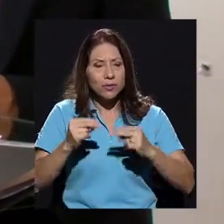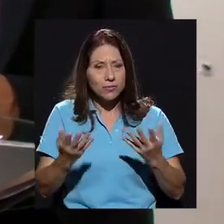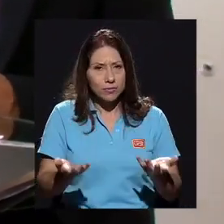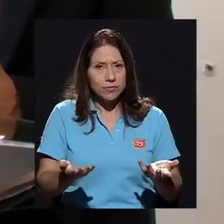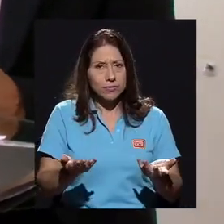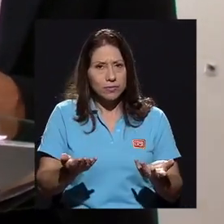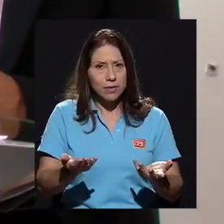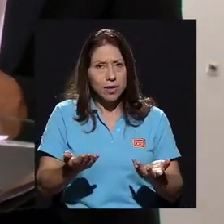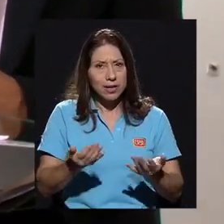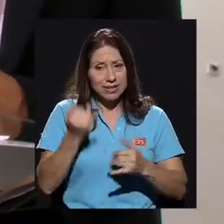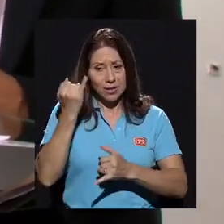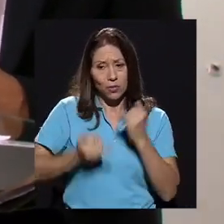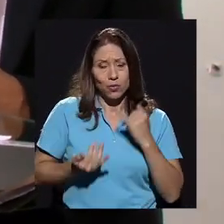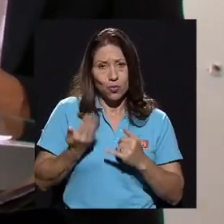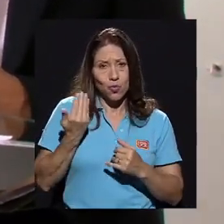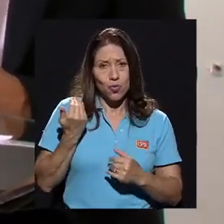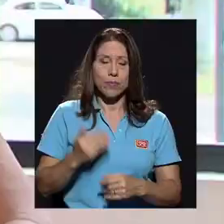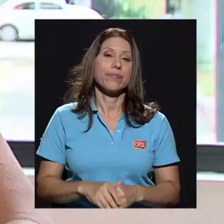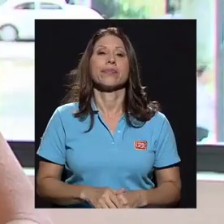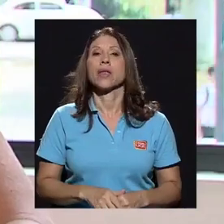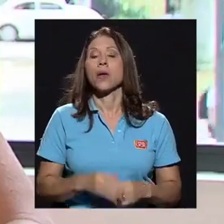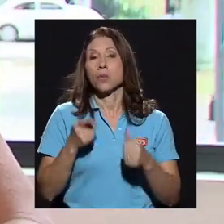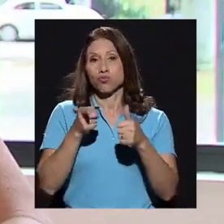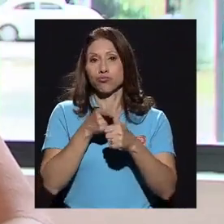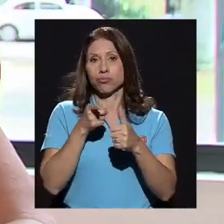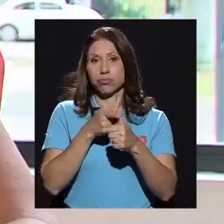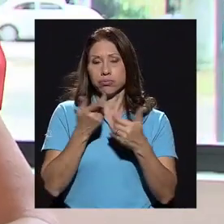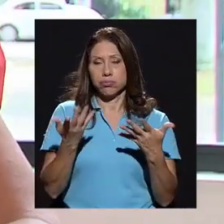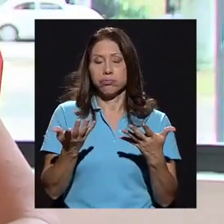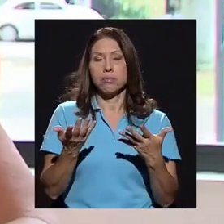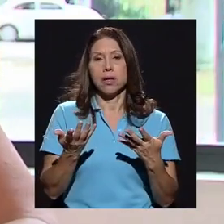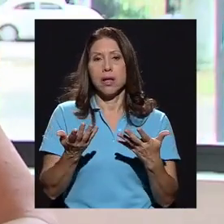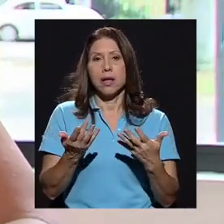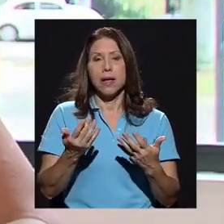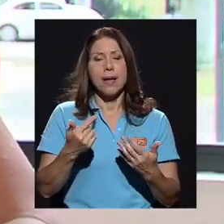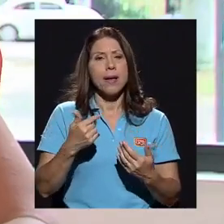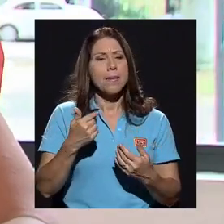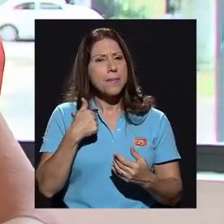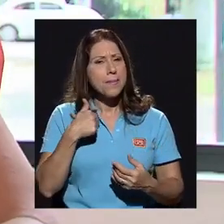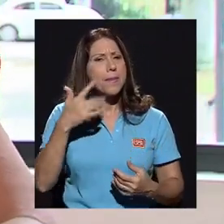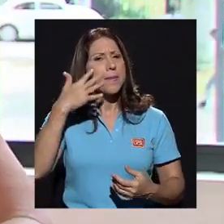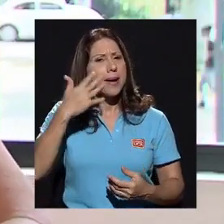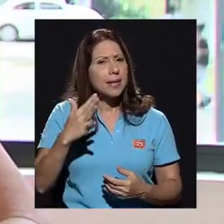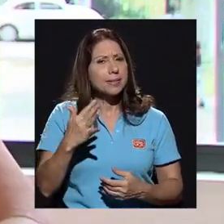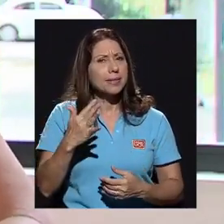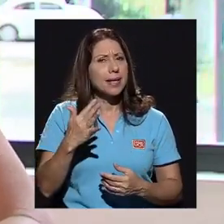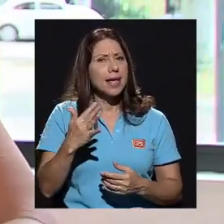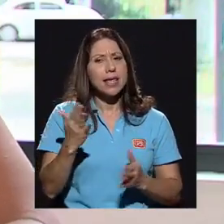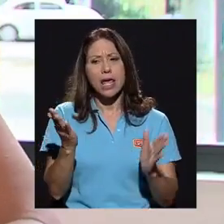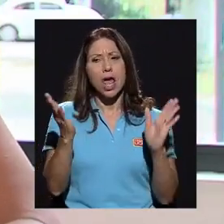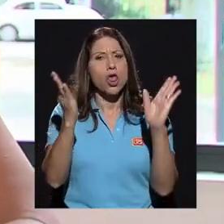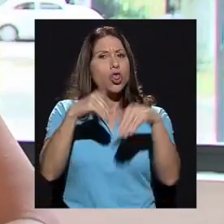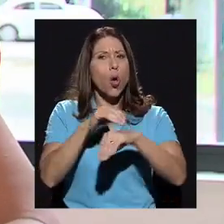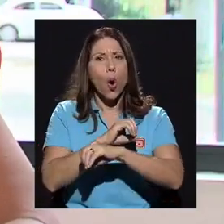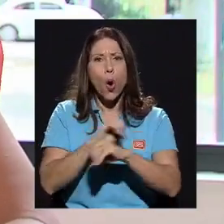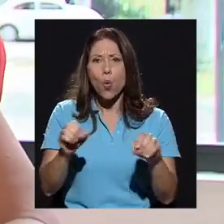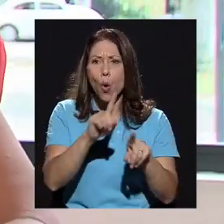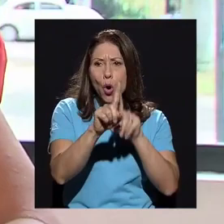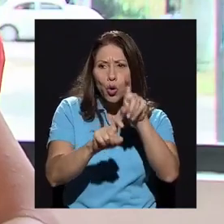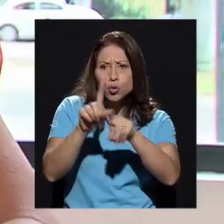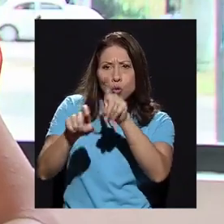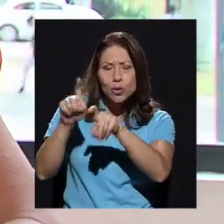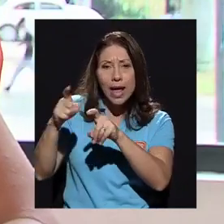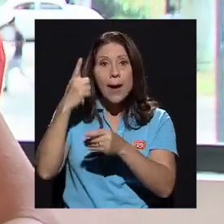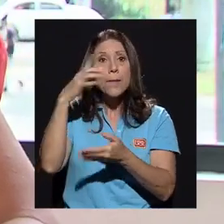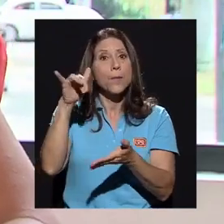concluyó recientemente? Bueno, en primera instancia me parece que no hubo una consulta y que